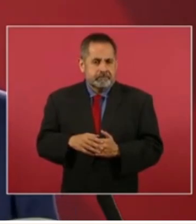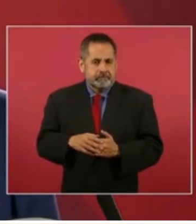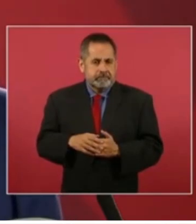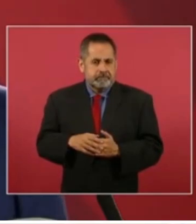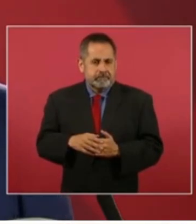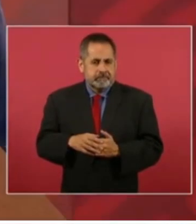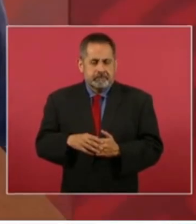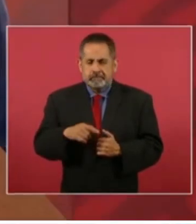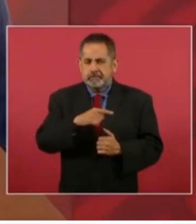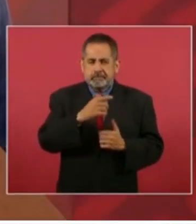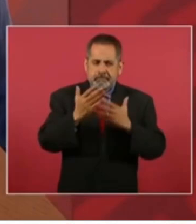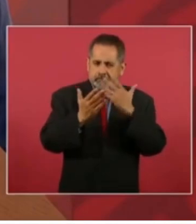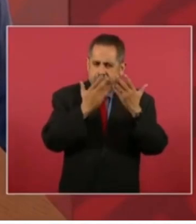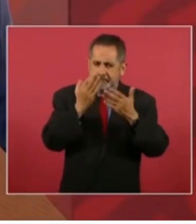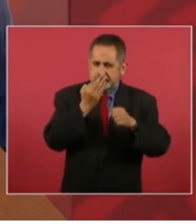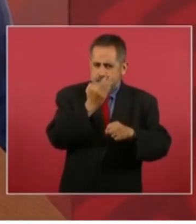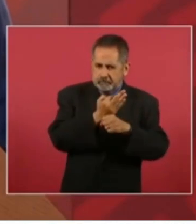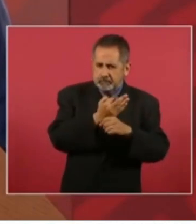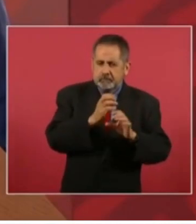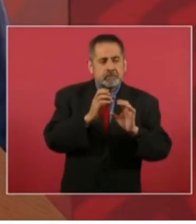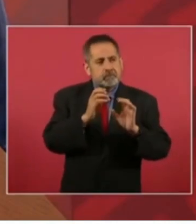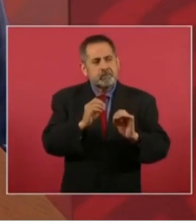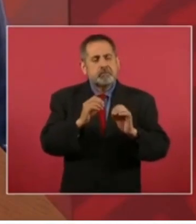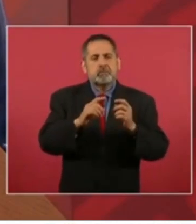estudiantes o